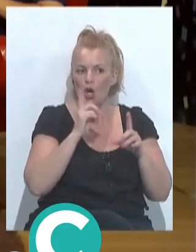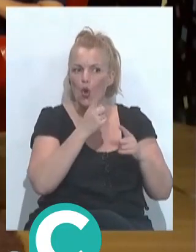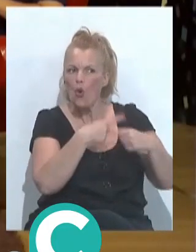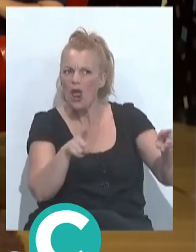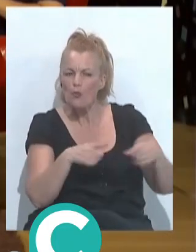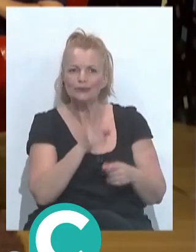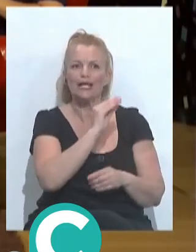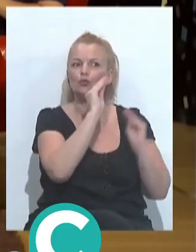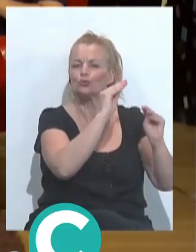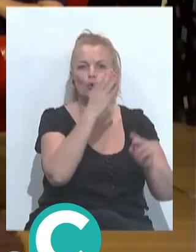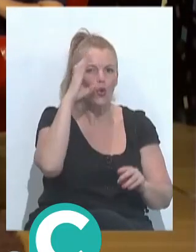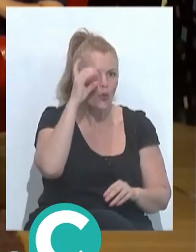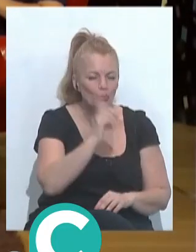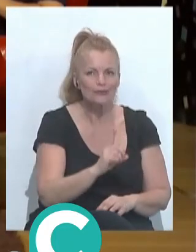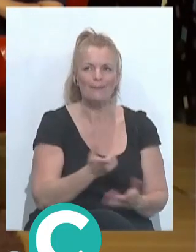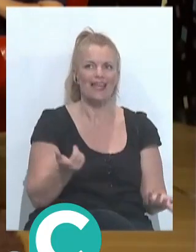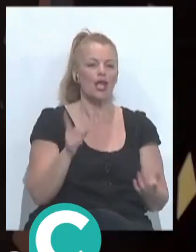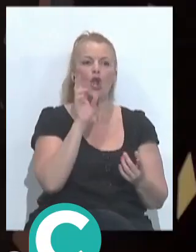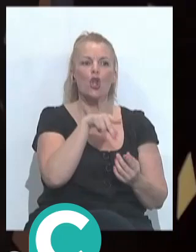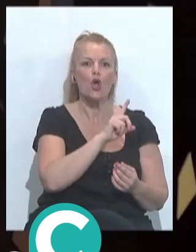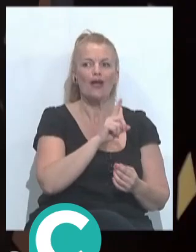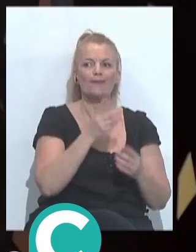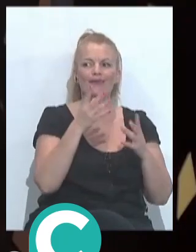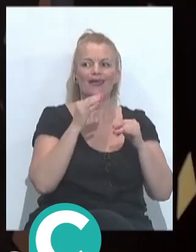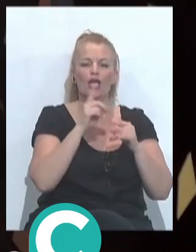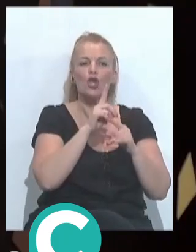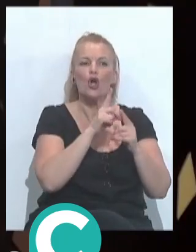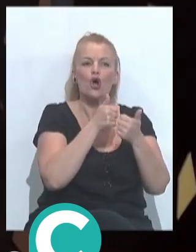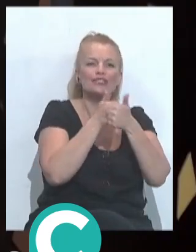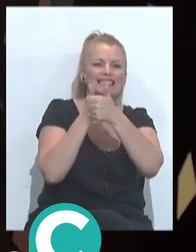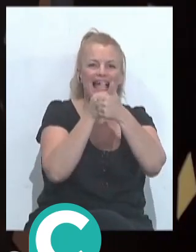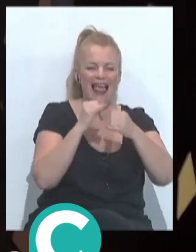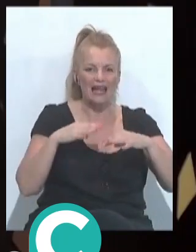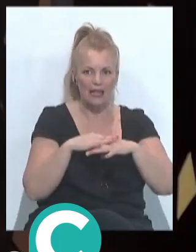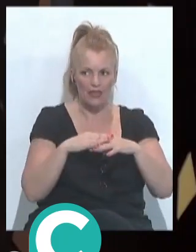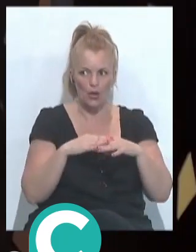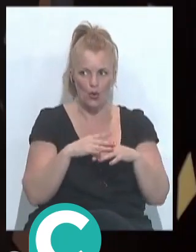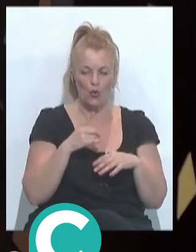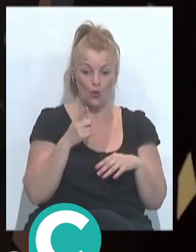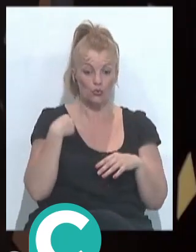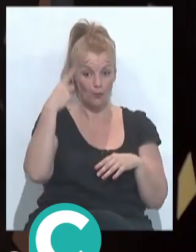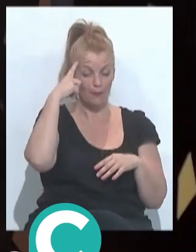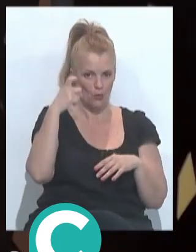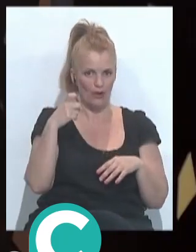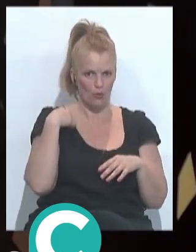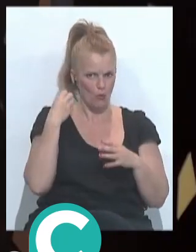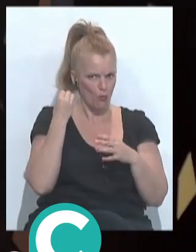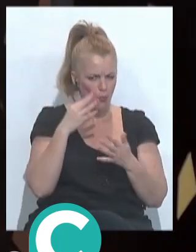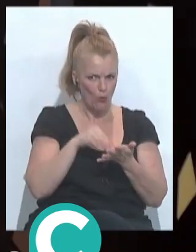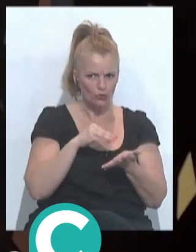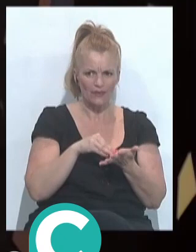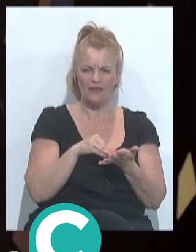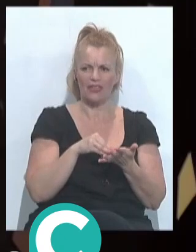es la música que escuchan no es las personas que se suelen encontrar no siguen las redes entonces es verdad que allí se ponían como recuerdo que un montón de veces